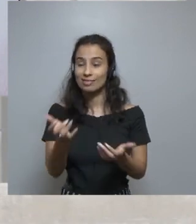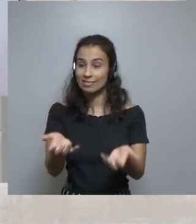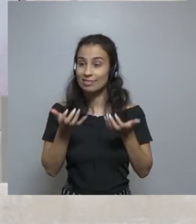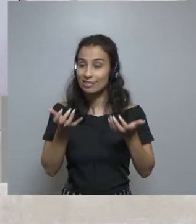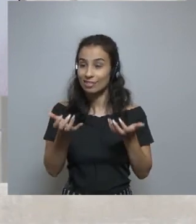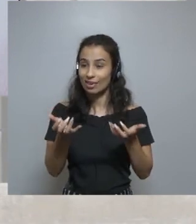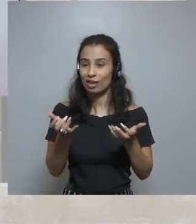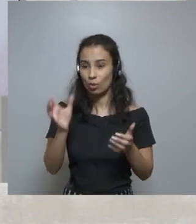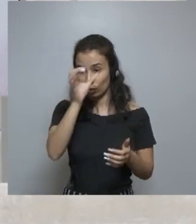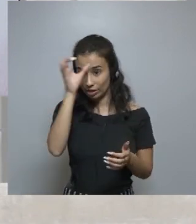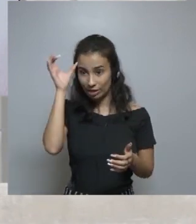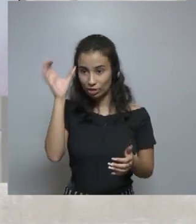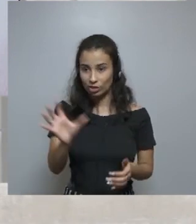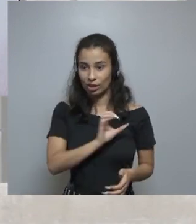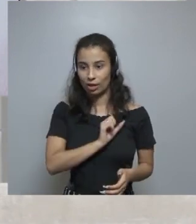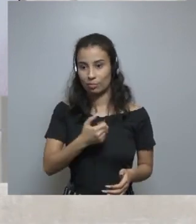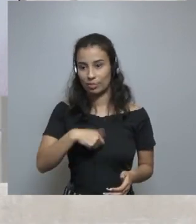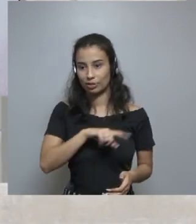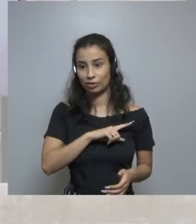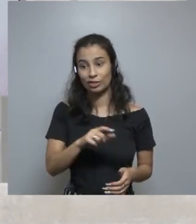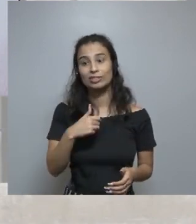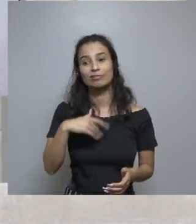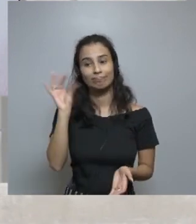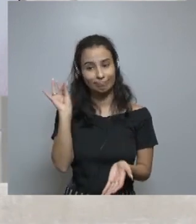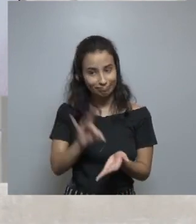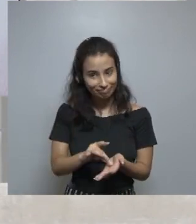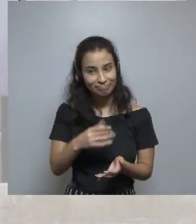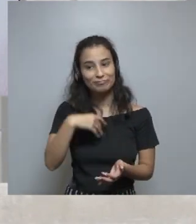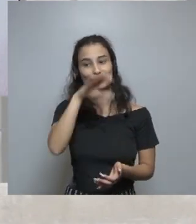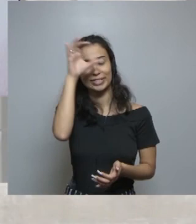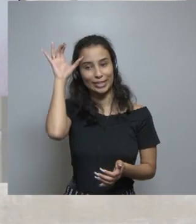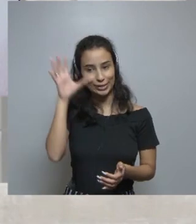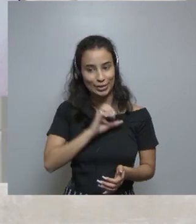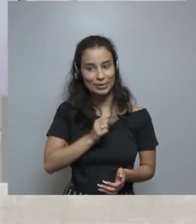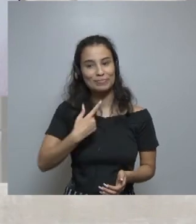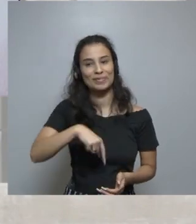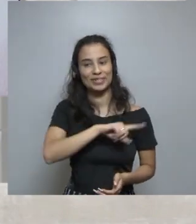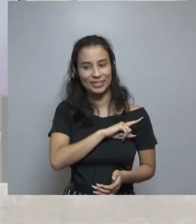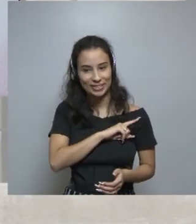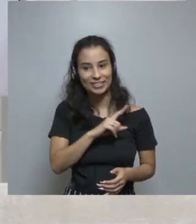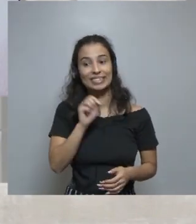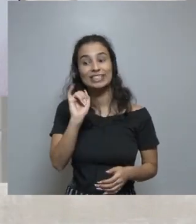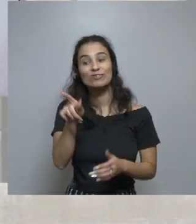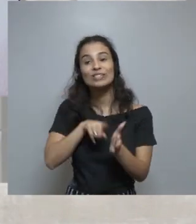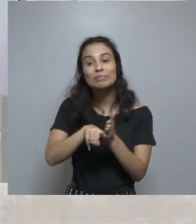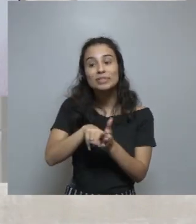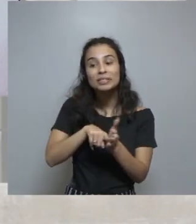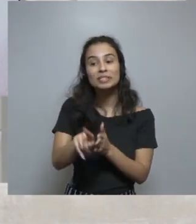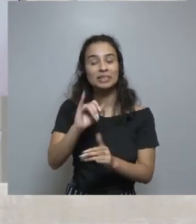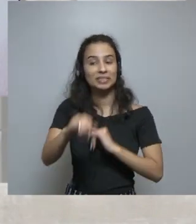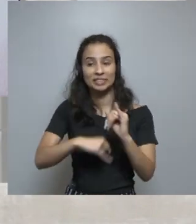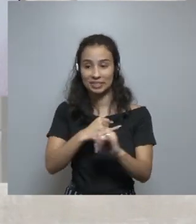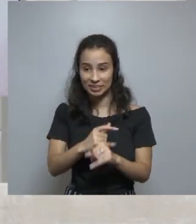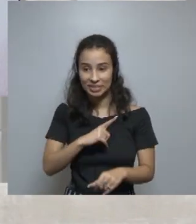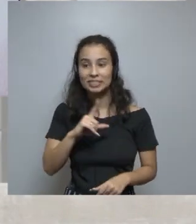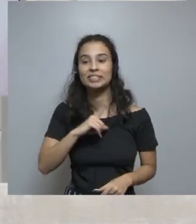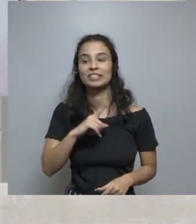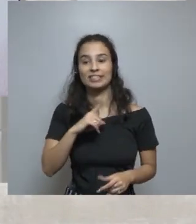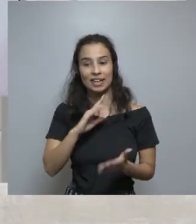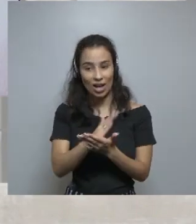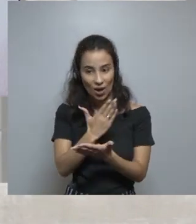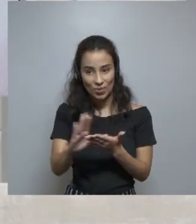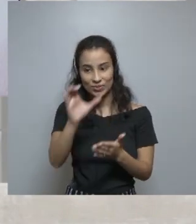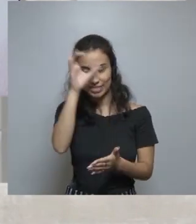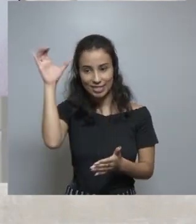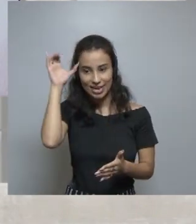esta misión de que queremos que los clientes nos amen fanáticamente y eso es